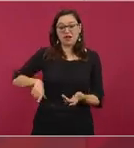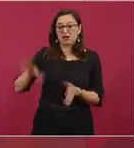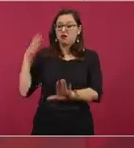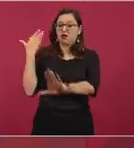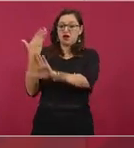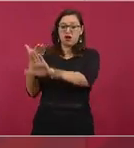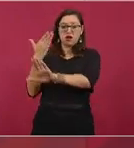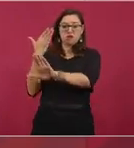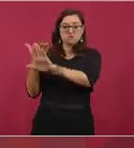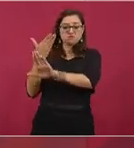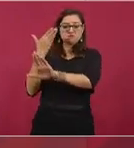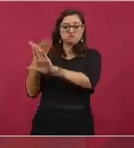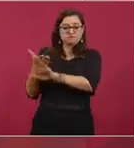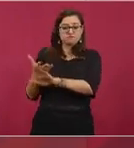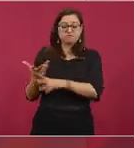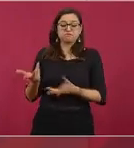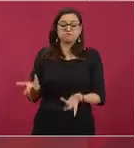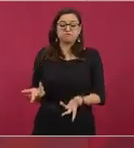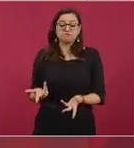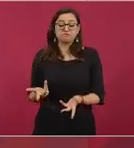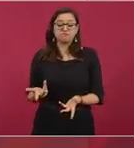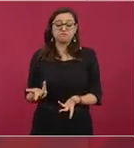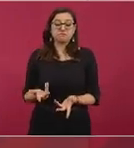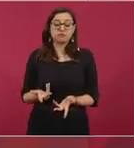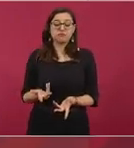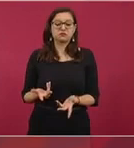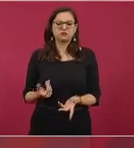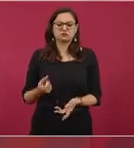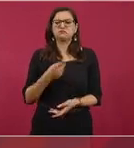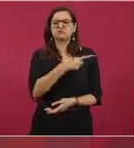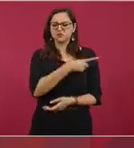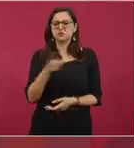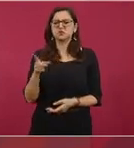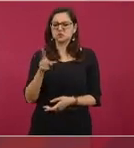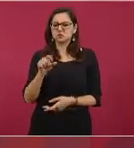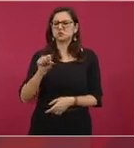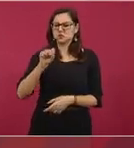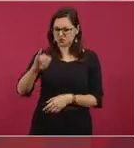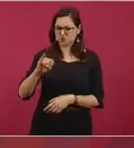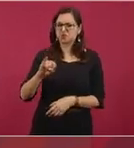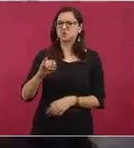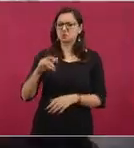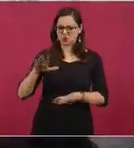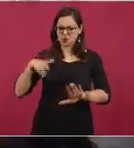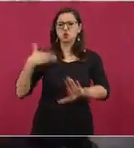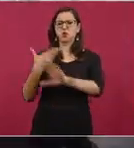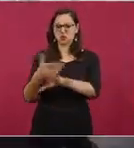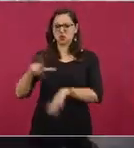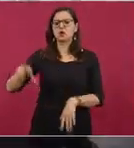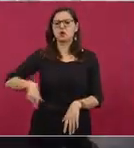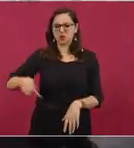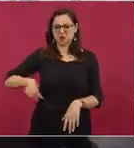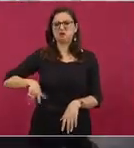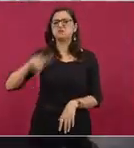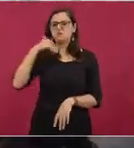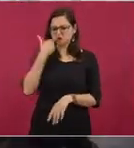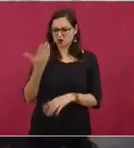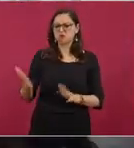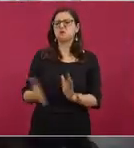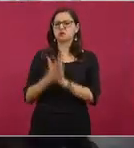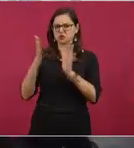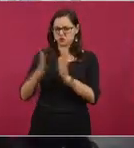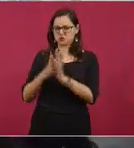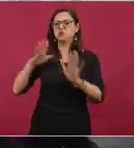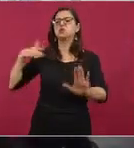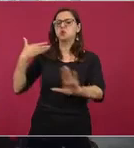y voluntariamente quieren participar, porque tienen un pensamiento